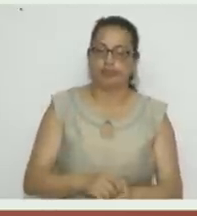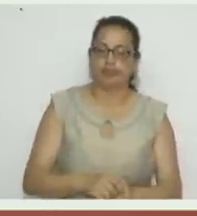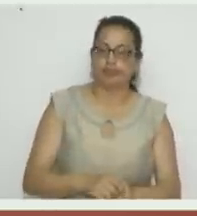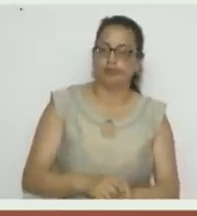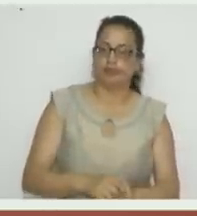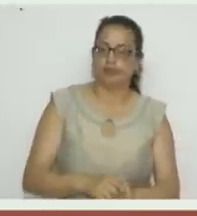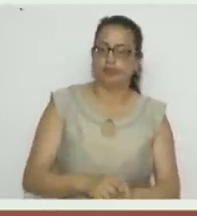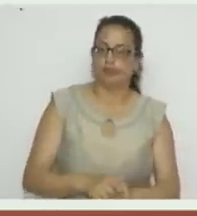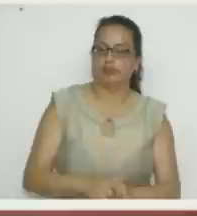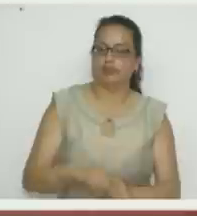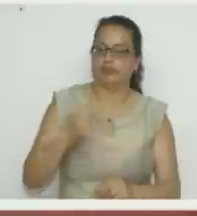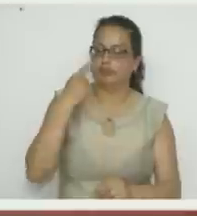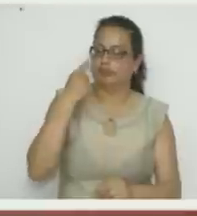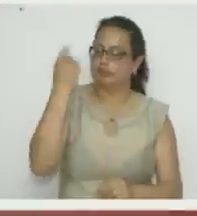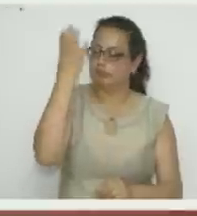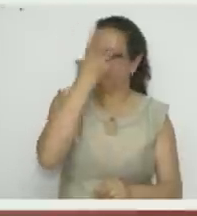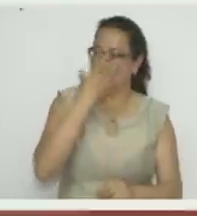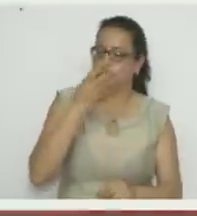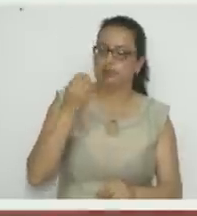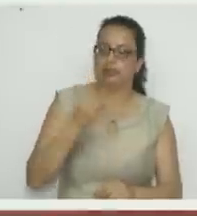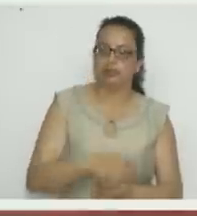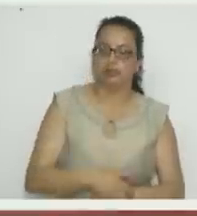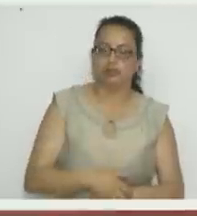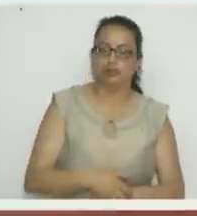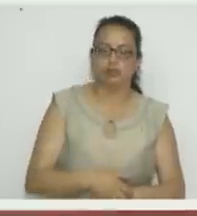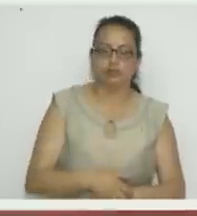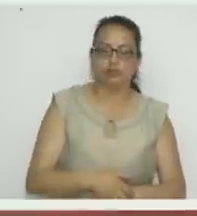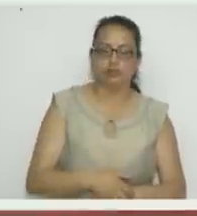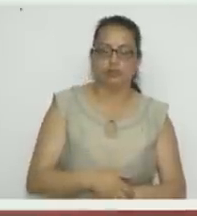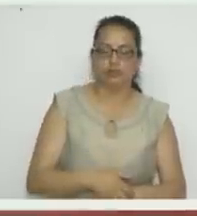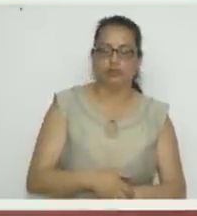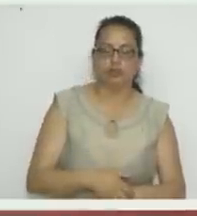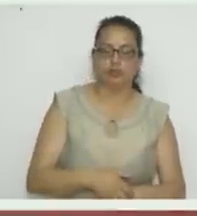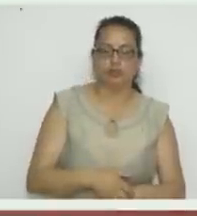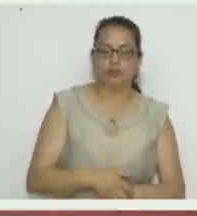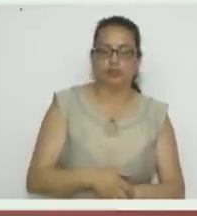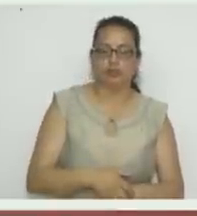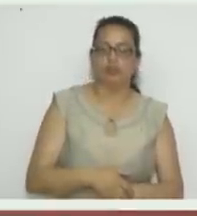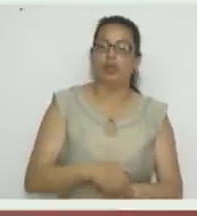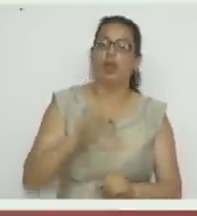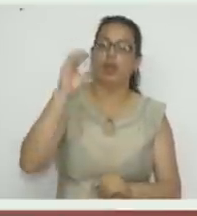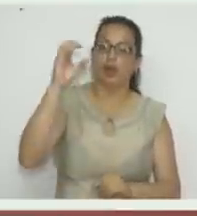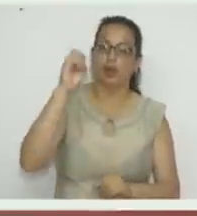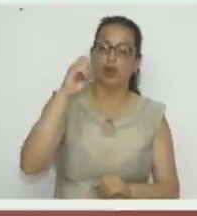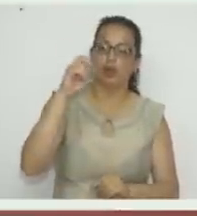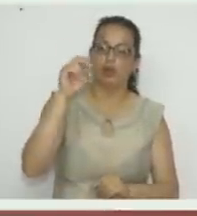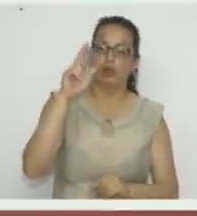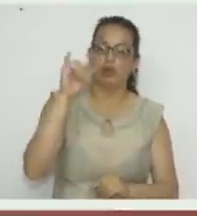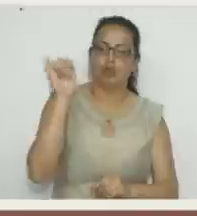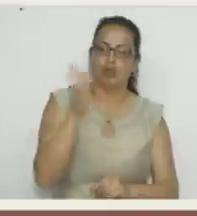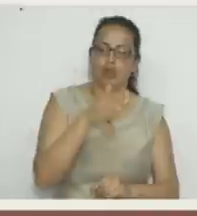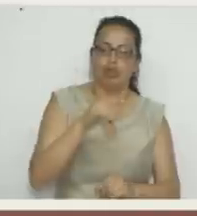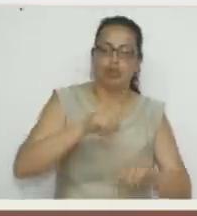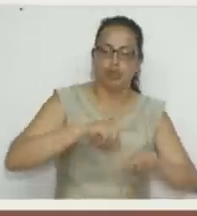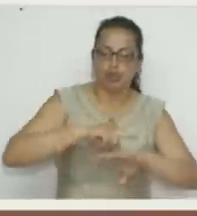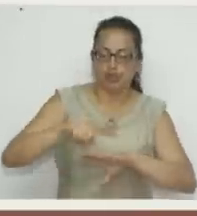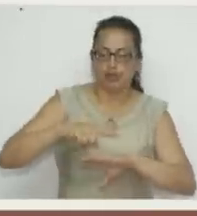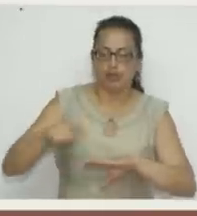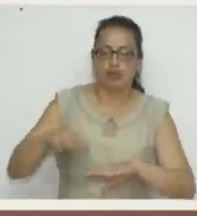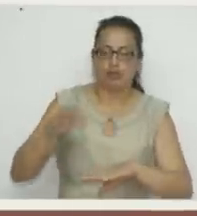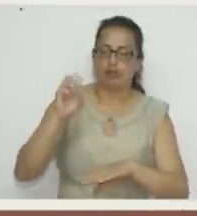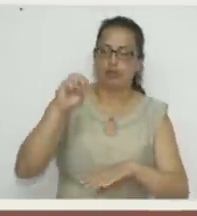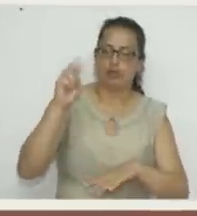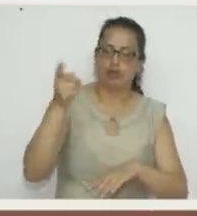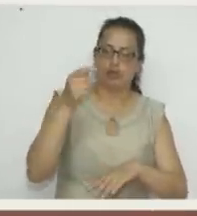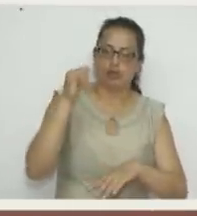Mire qué bonito es este servilletero. En la técnica de country, En la técnica country. En country hay diferentes técnicas y se